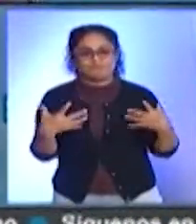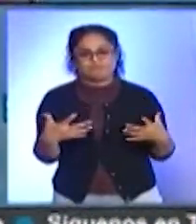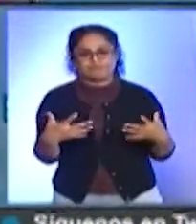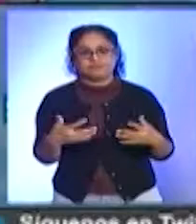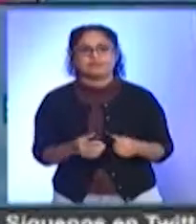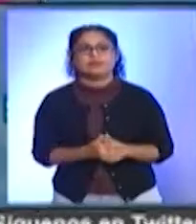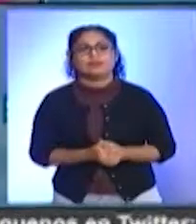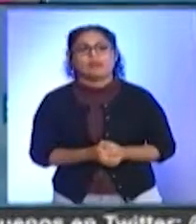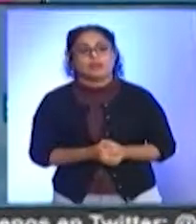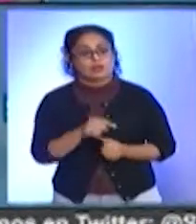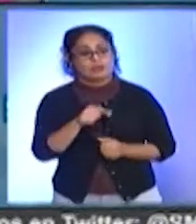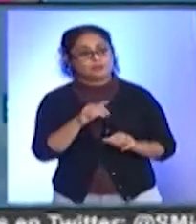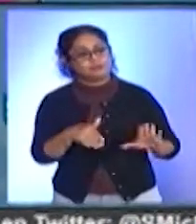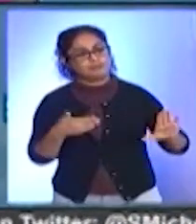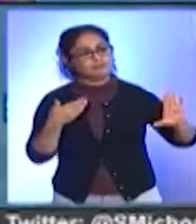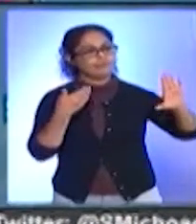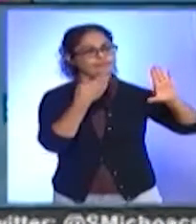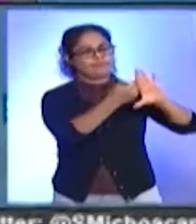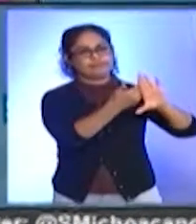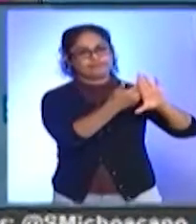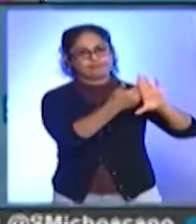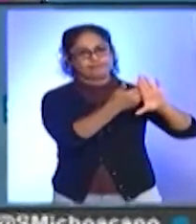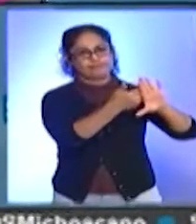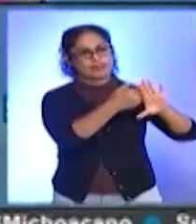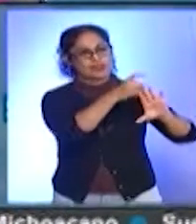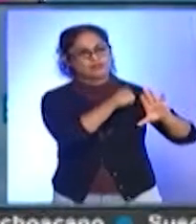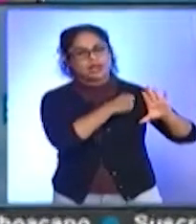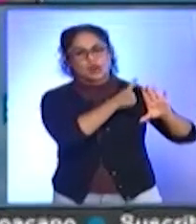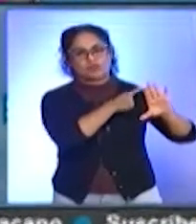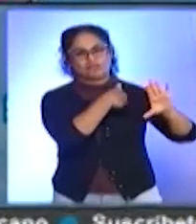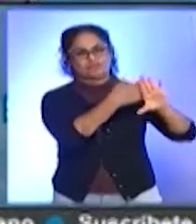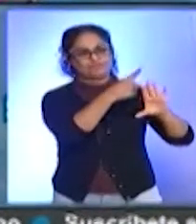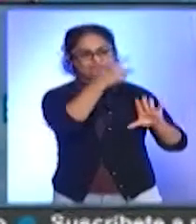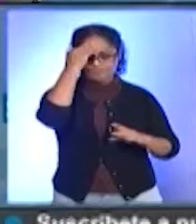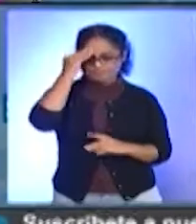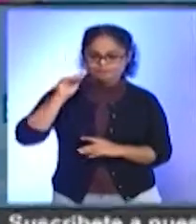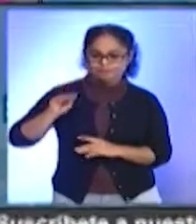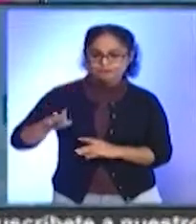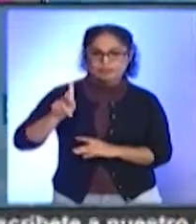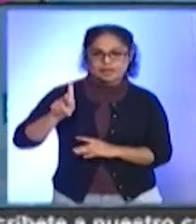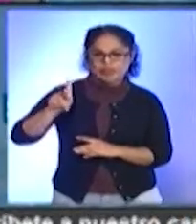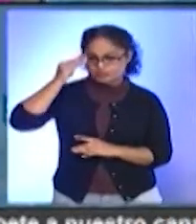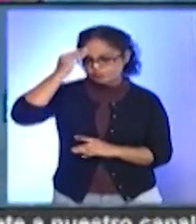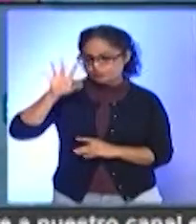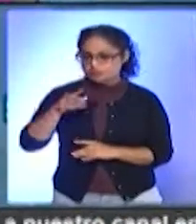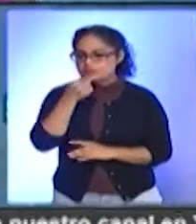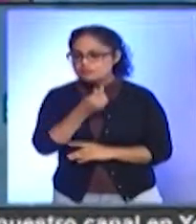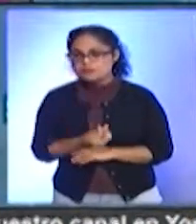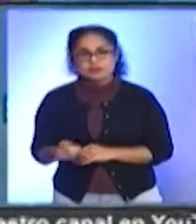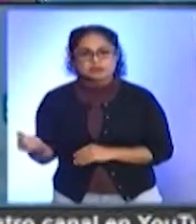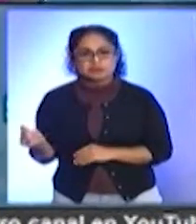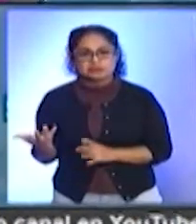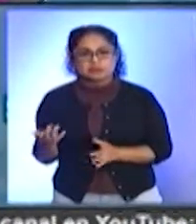promueven contra esta omisión de la autoridad sanitaria, únicamente favorecen a las personas que lo